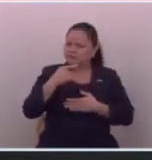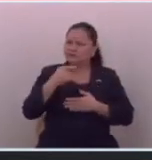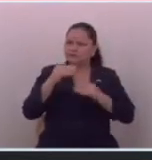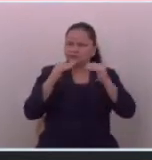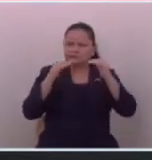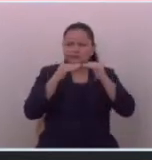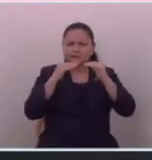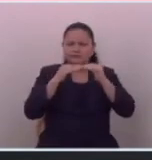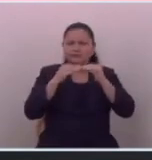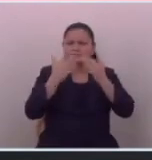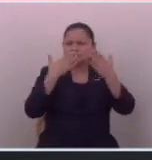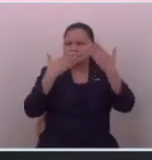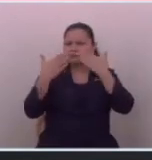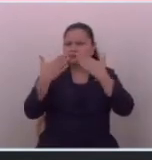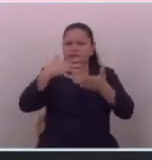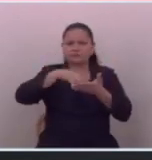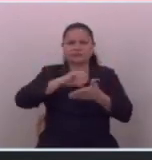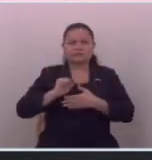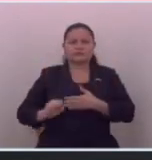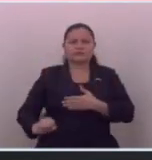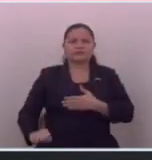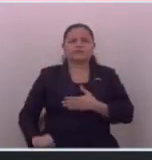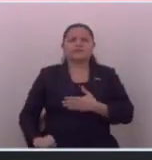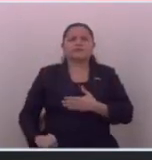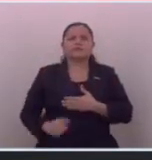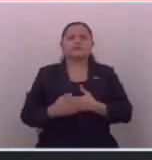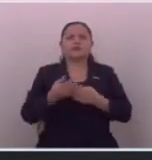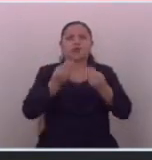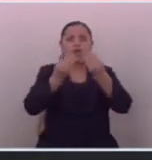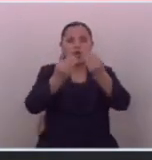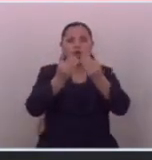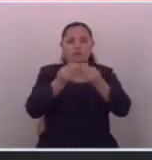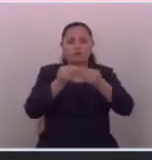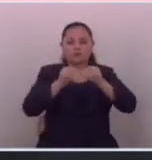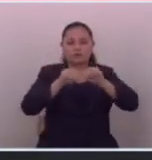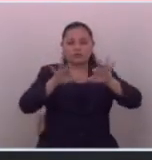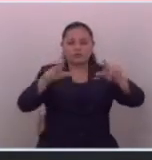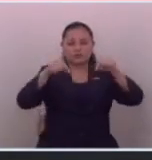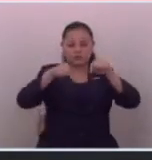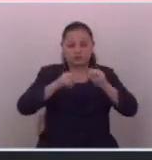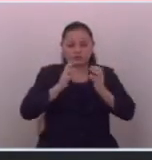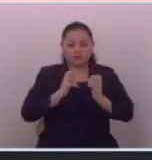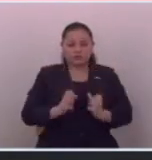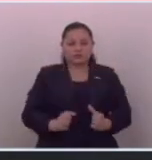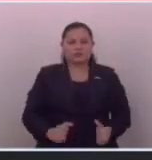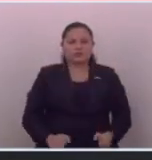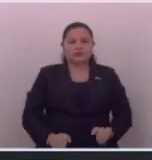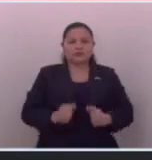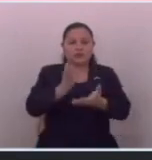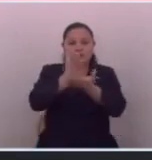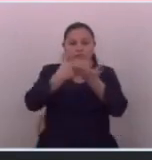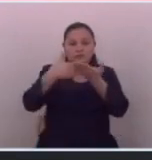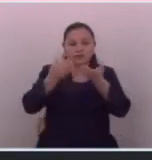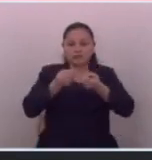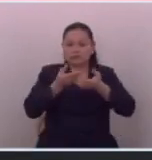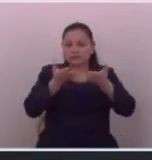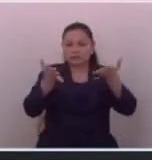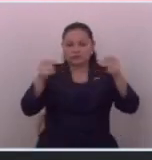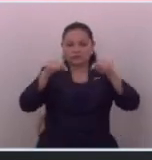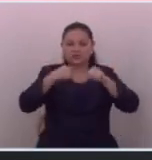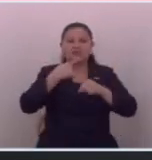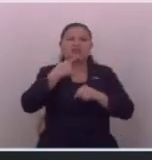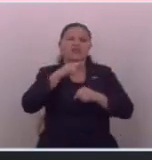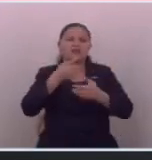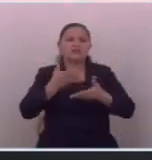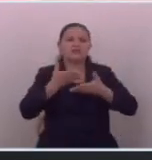también le explicaran al pueblo salvadoreño cómo reparte hoy el gobierno el pastel y a quién se